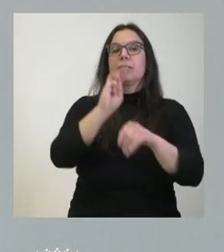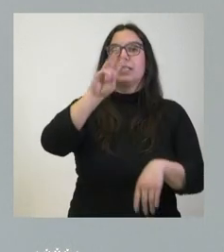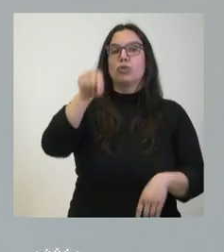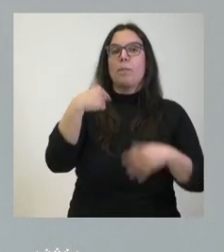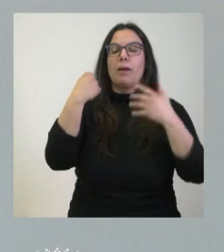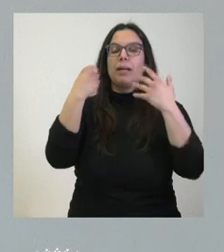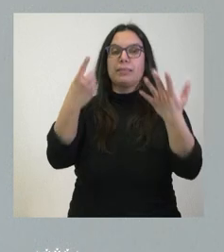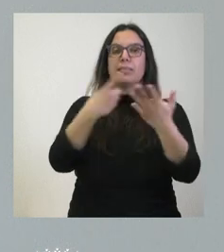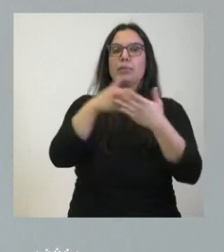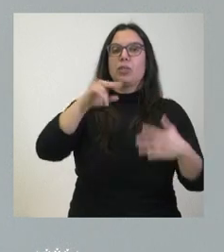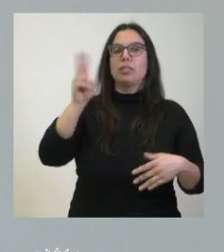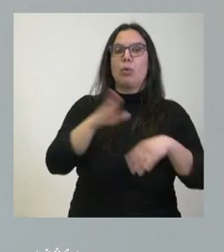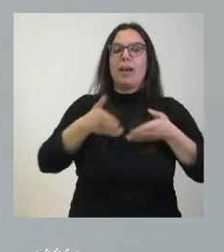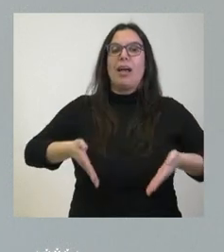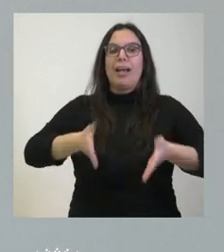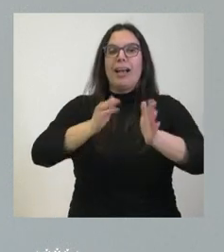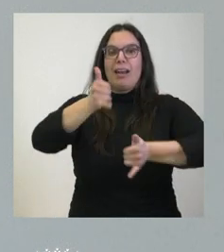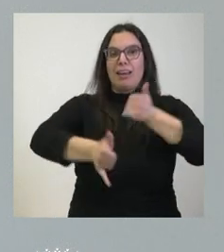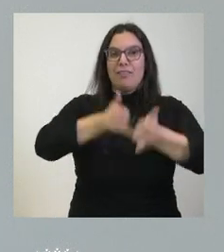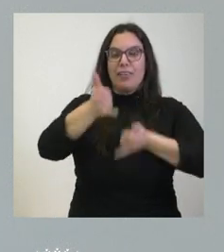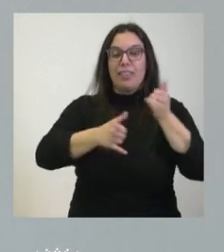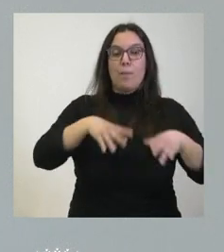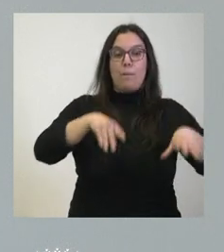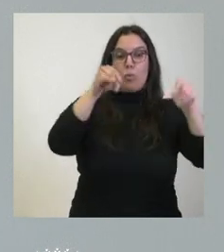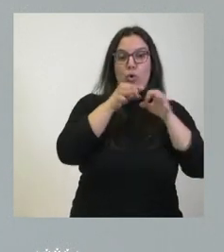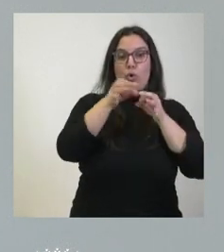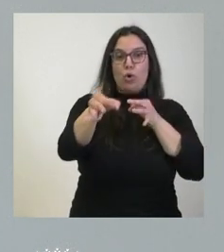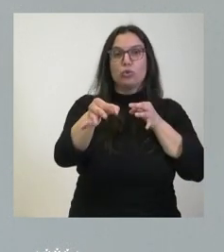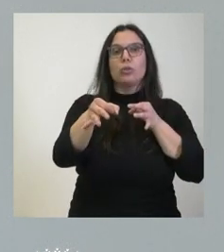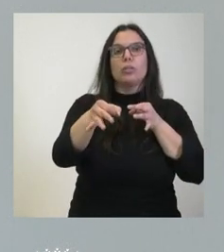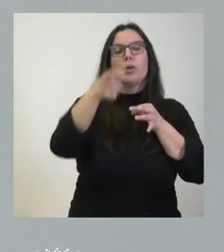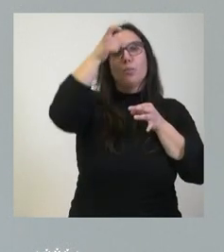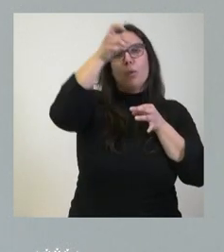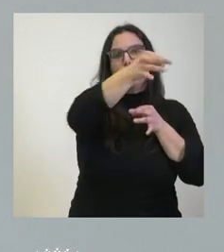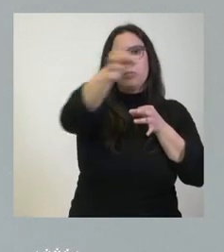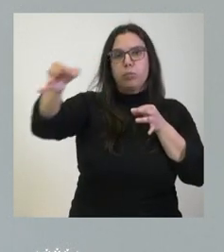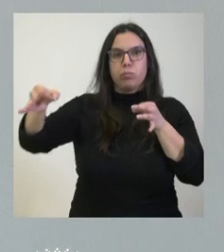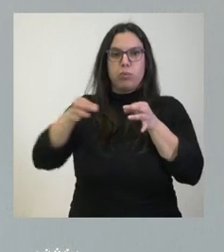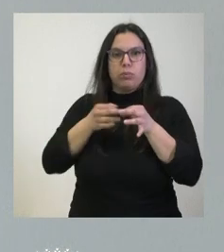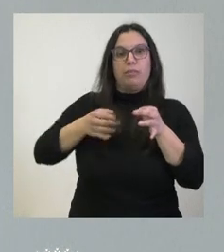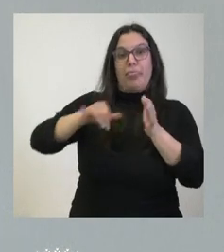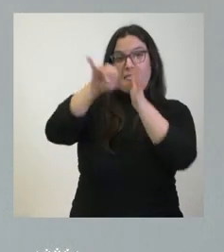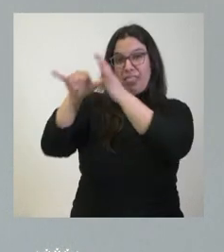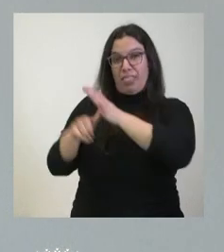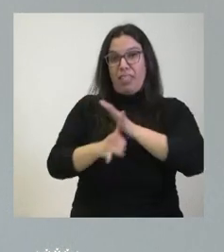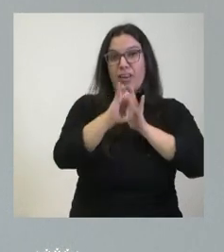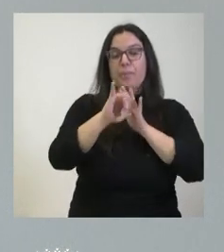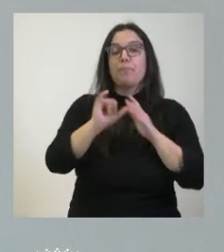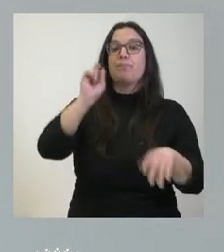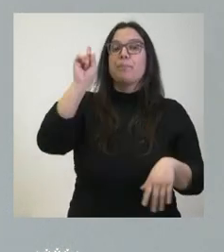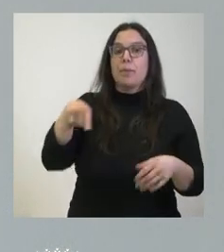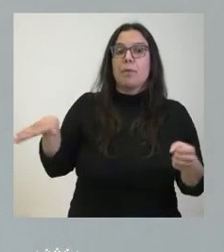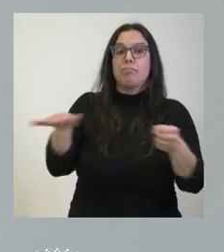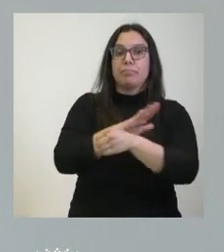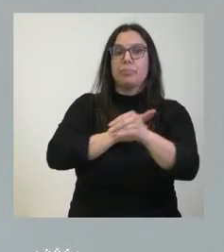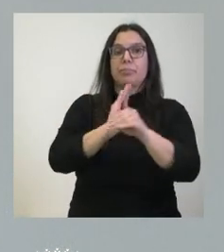de euros para un carril bici que une Burgos con diversas localidades de la Alfot de Burgos también se financia con